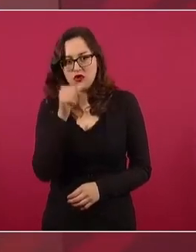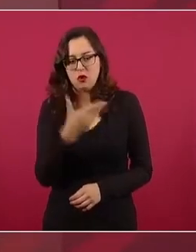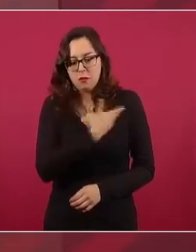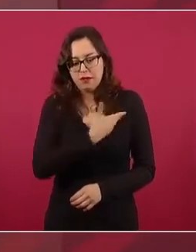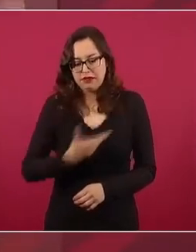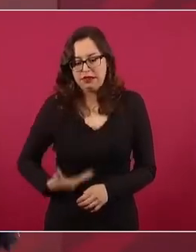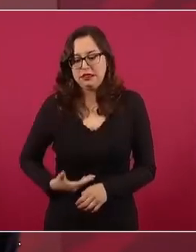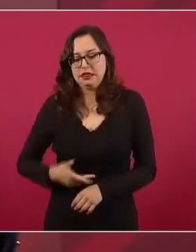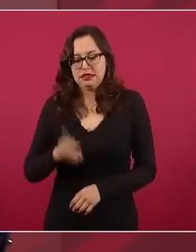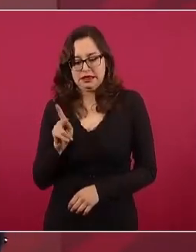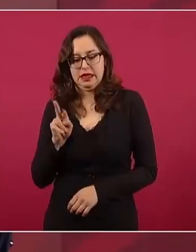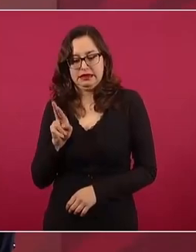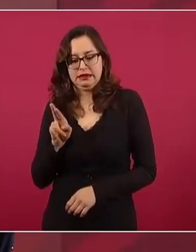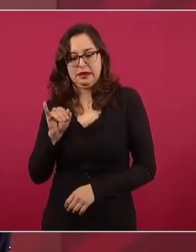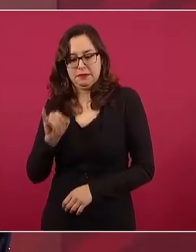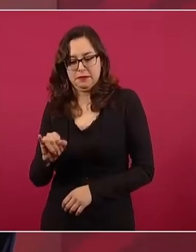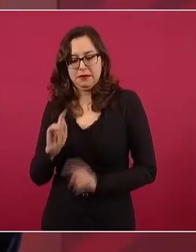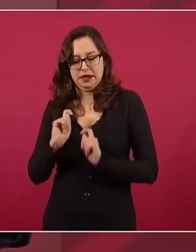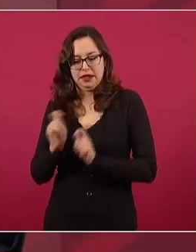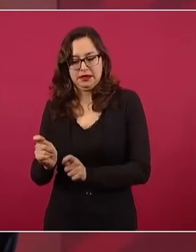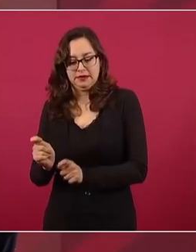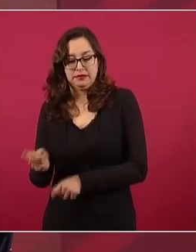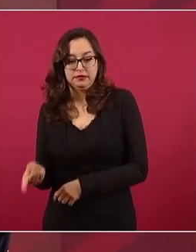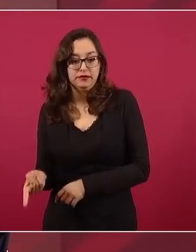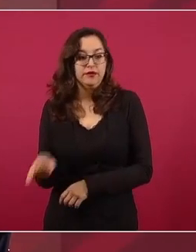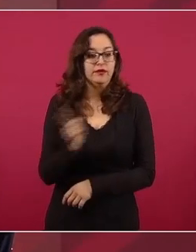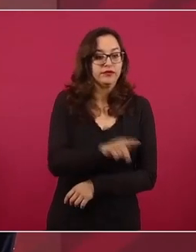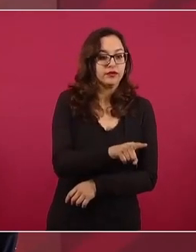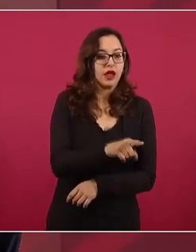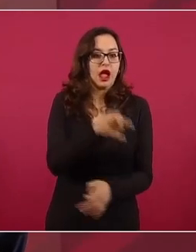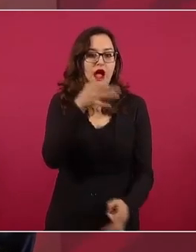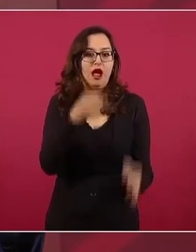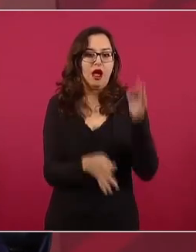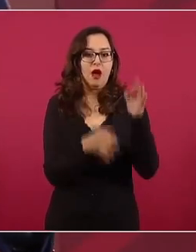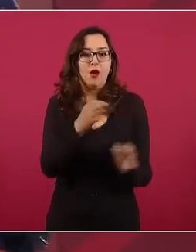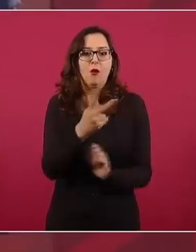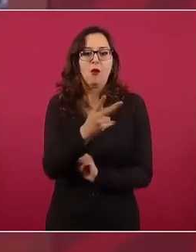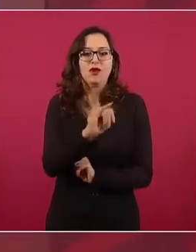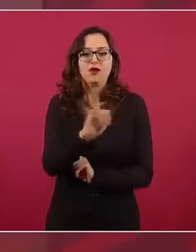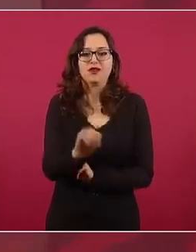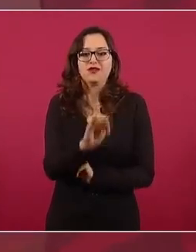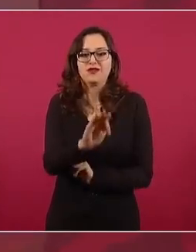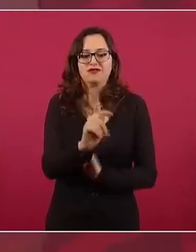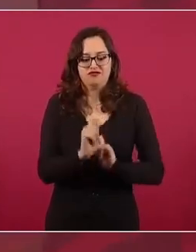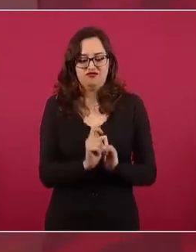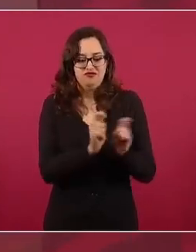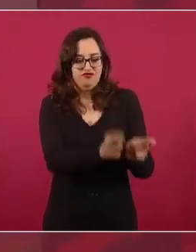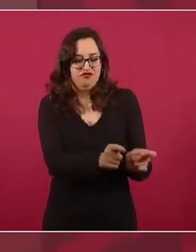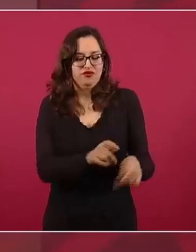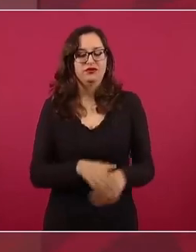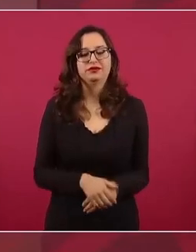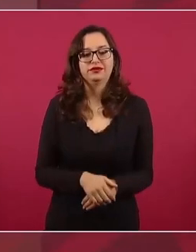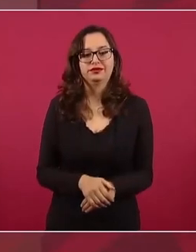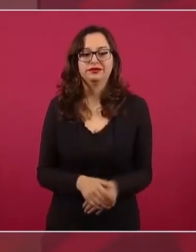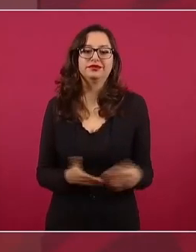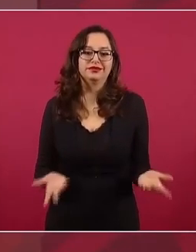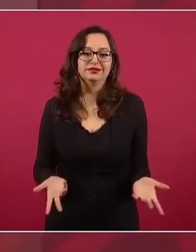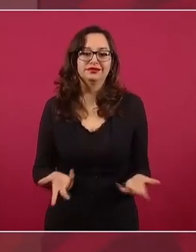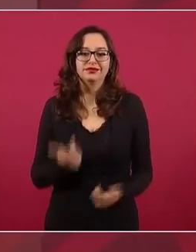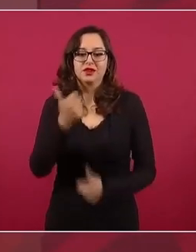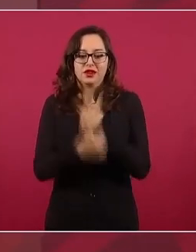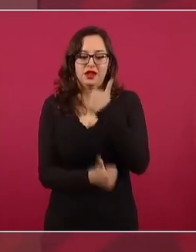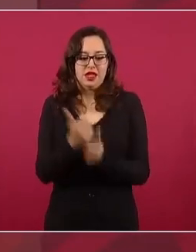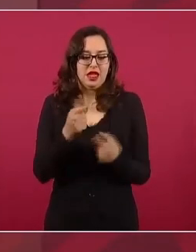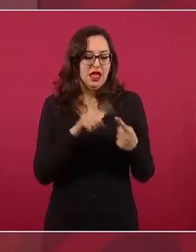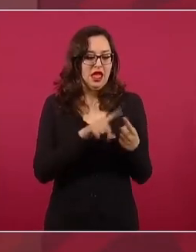Va de candidato Diego y va de candidato Cedillo y